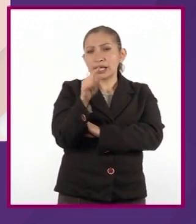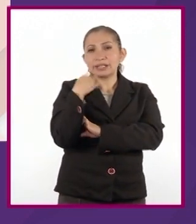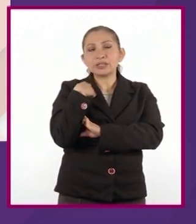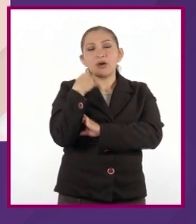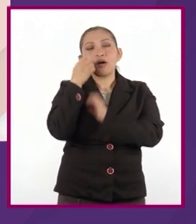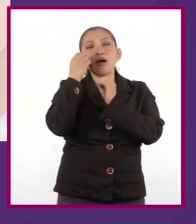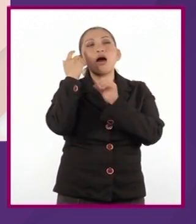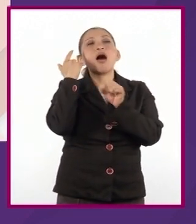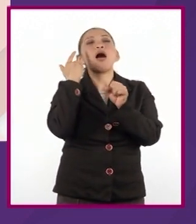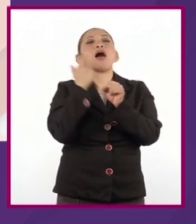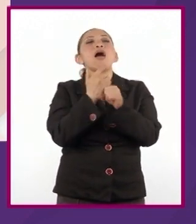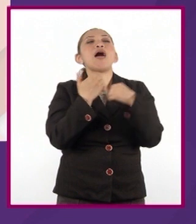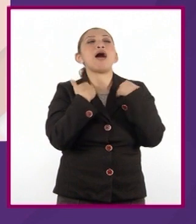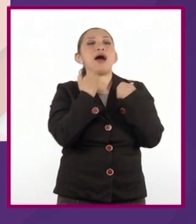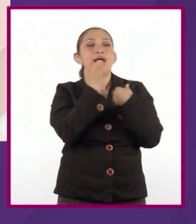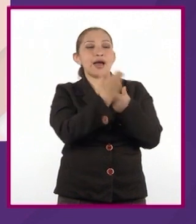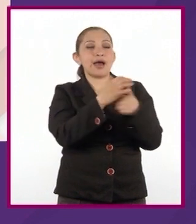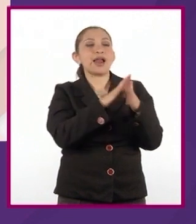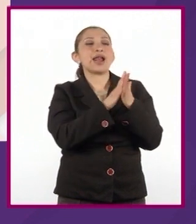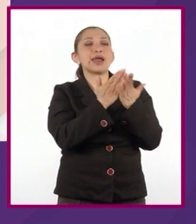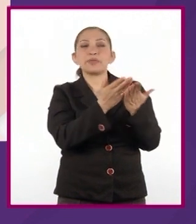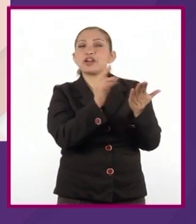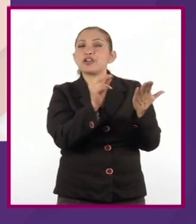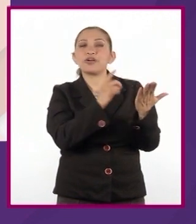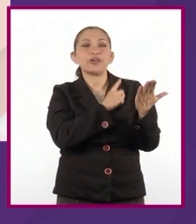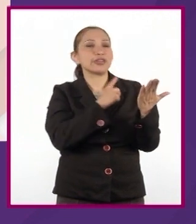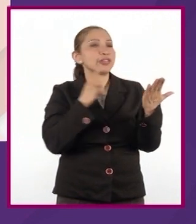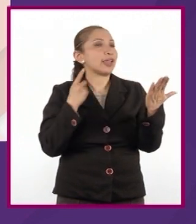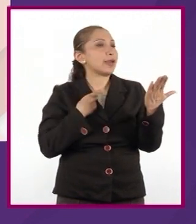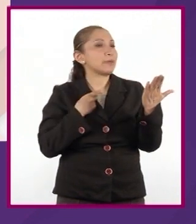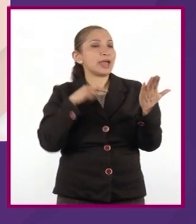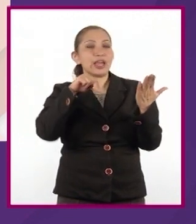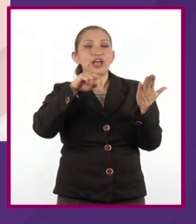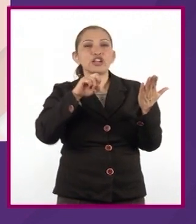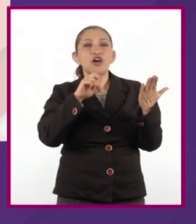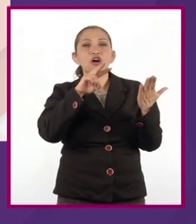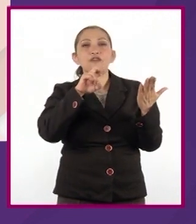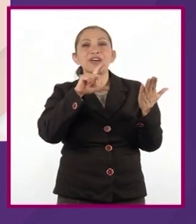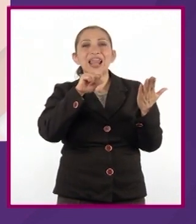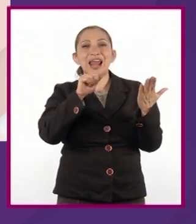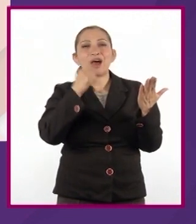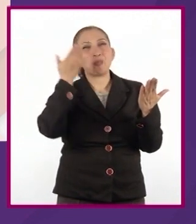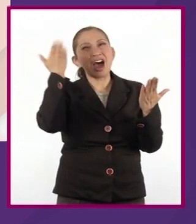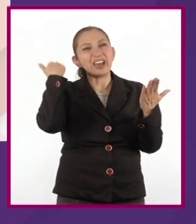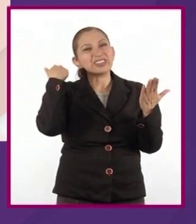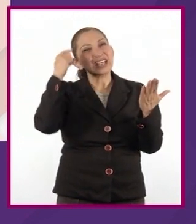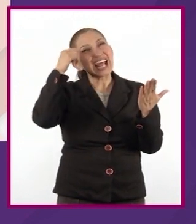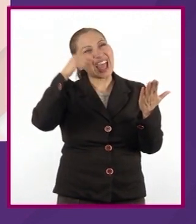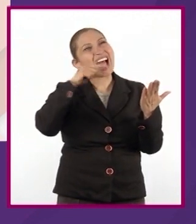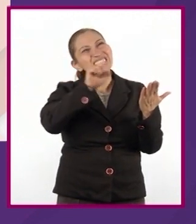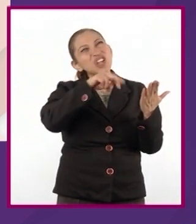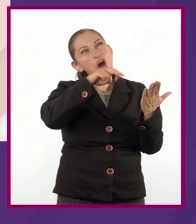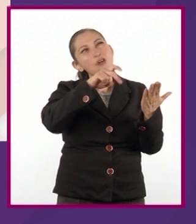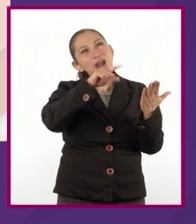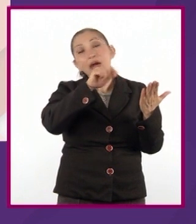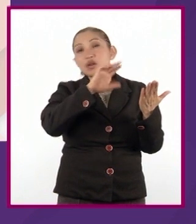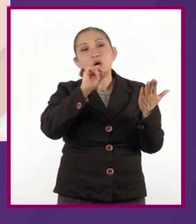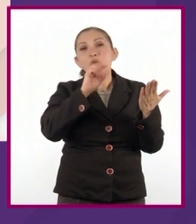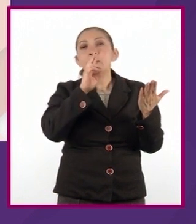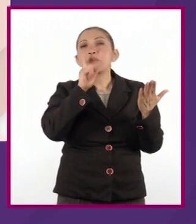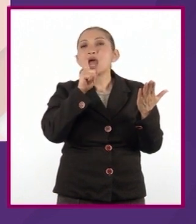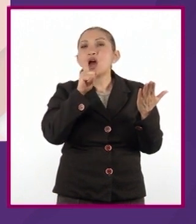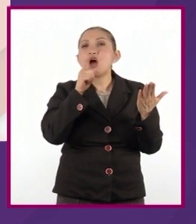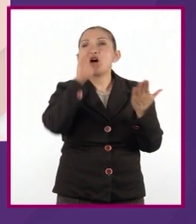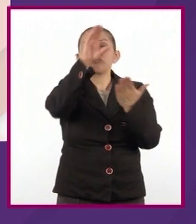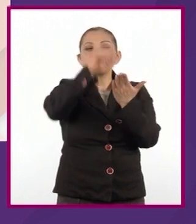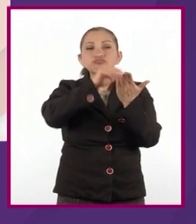hizo claro que este libro no debía ser una novela como me pareció al principio sino una